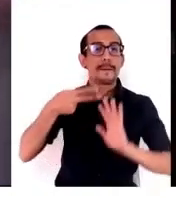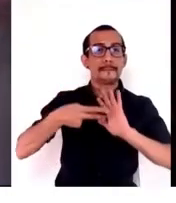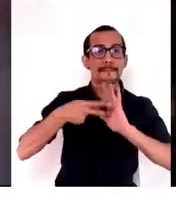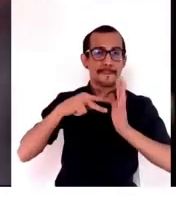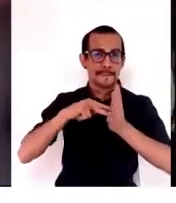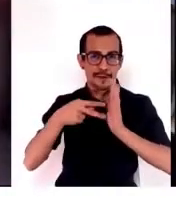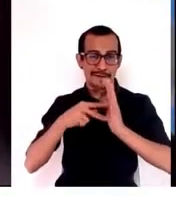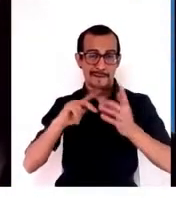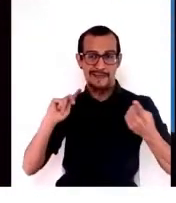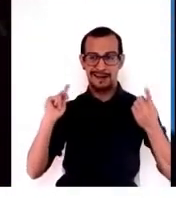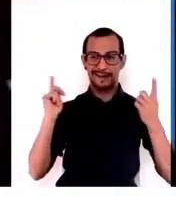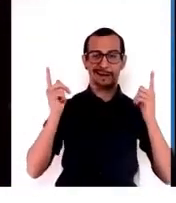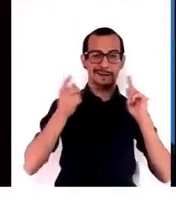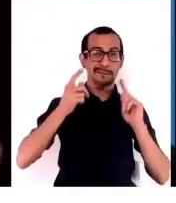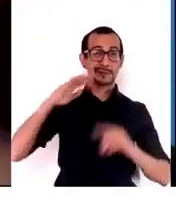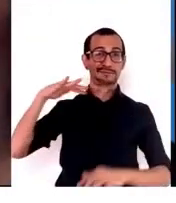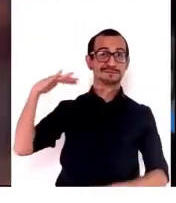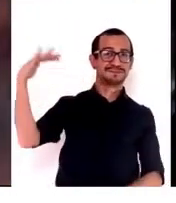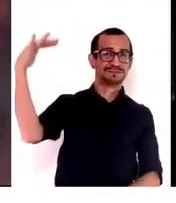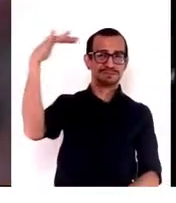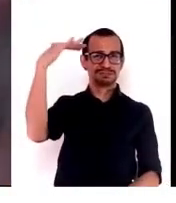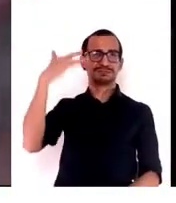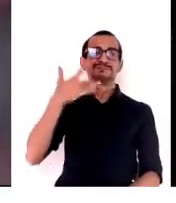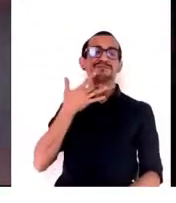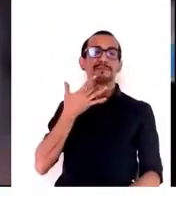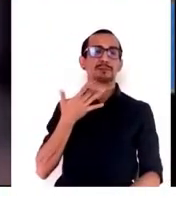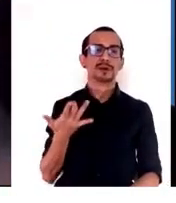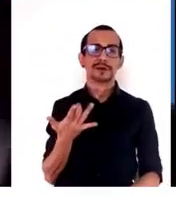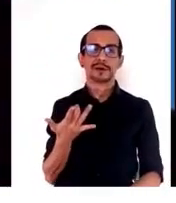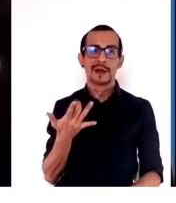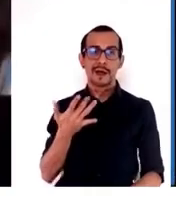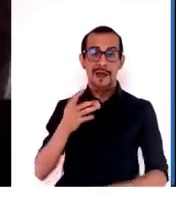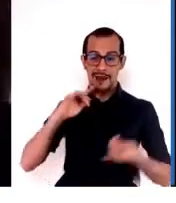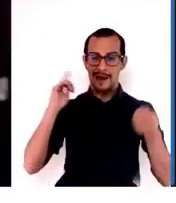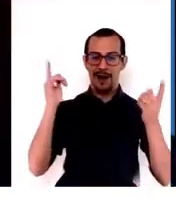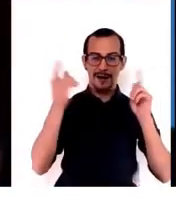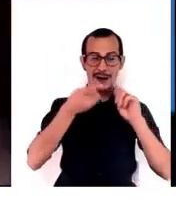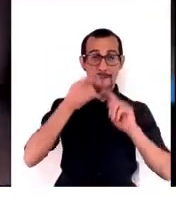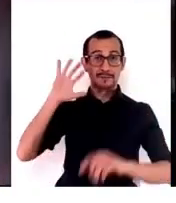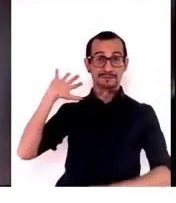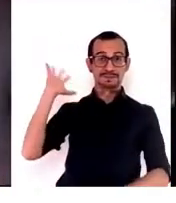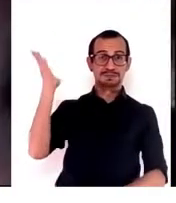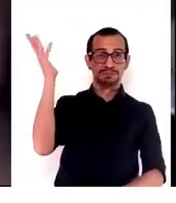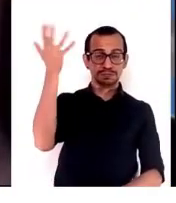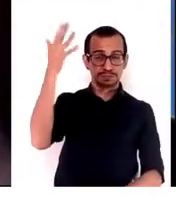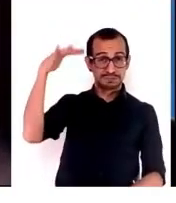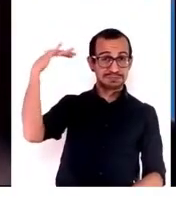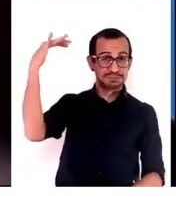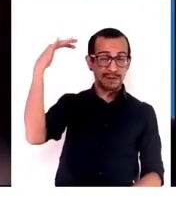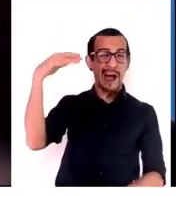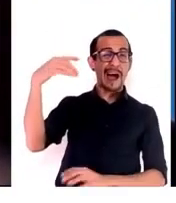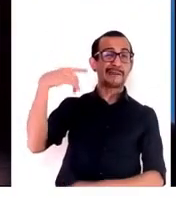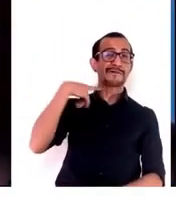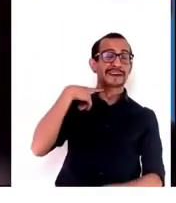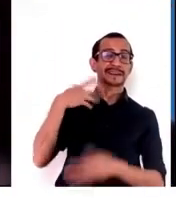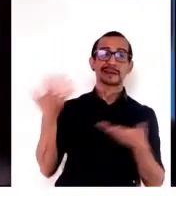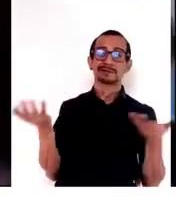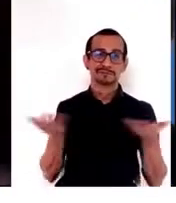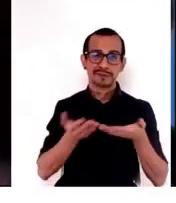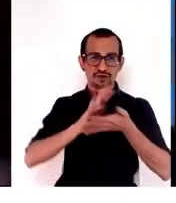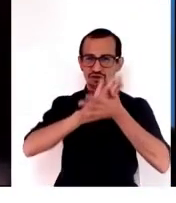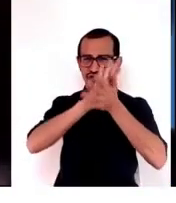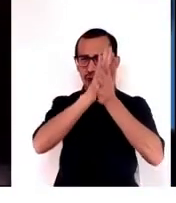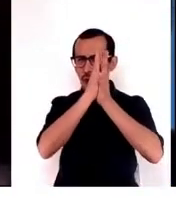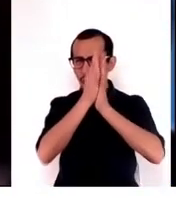cambio climático, porque el cambio climático está afectado toda